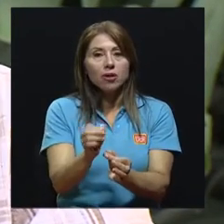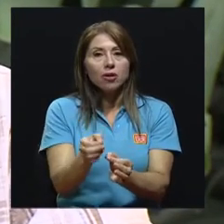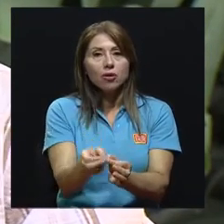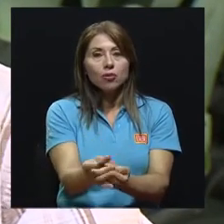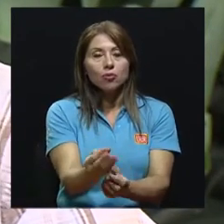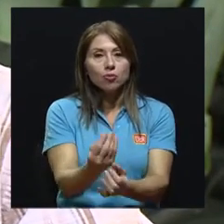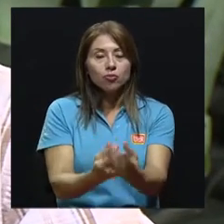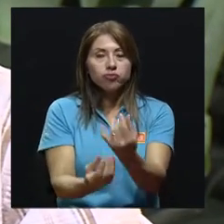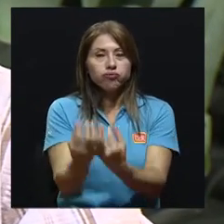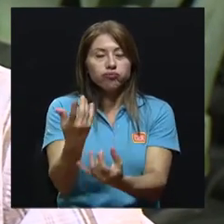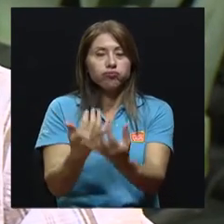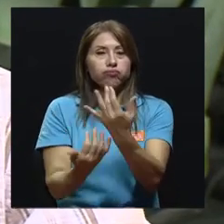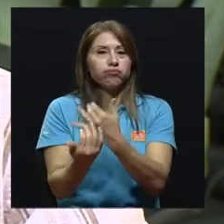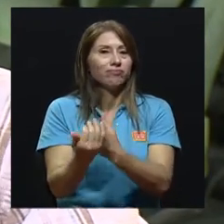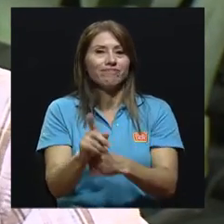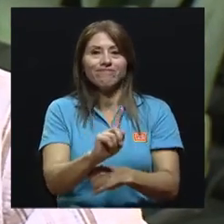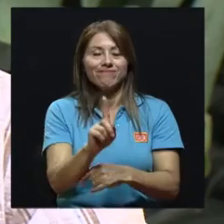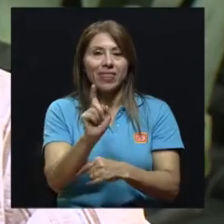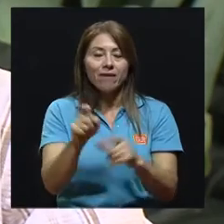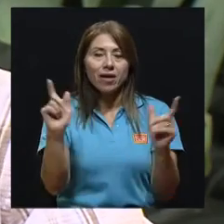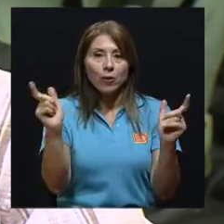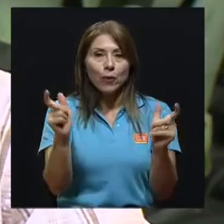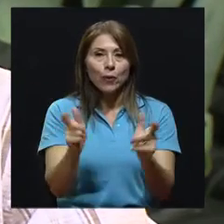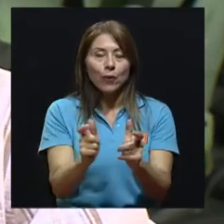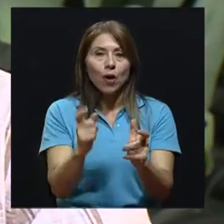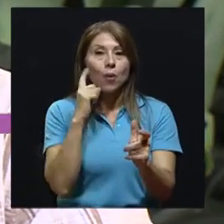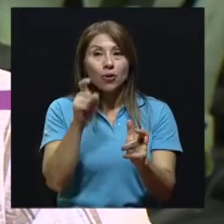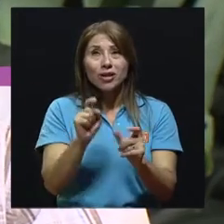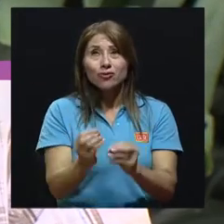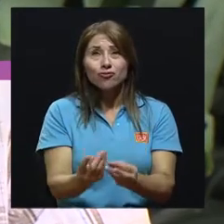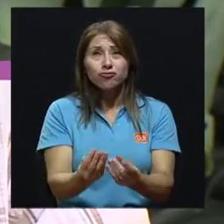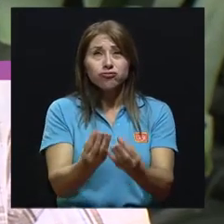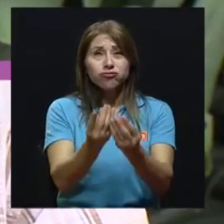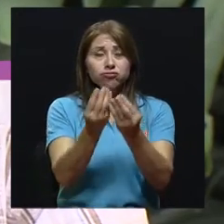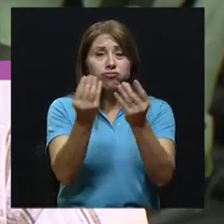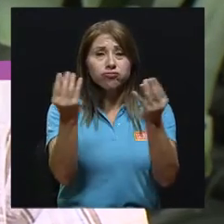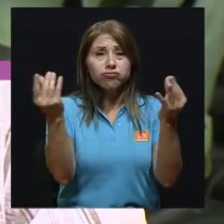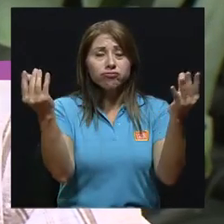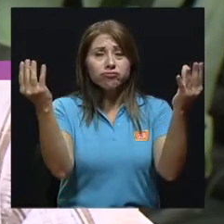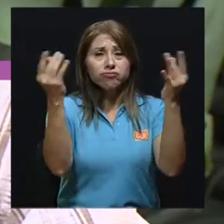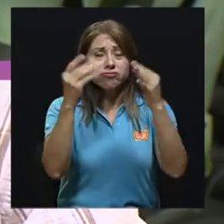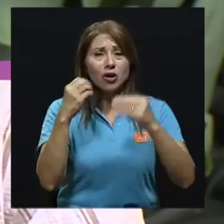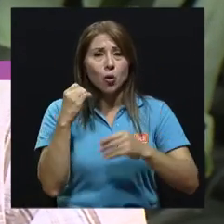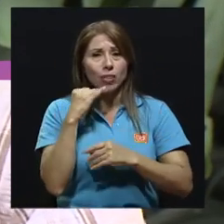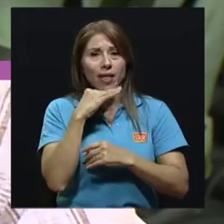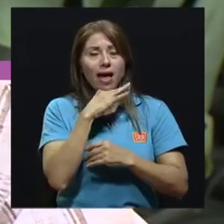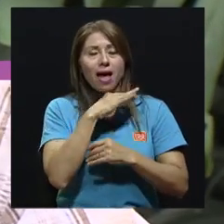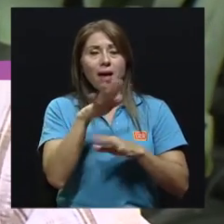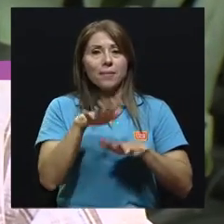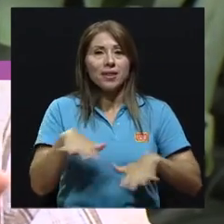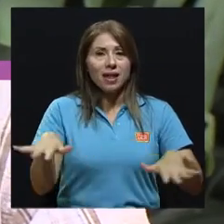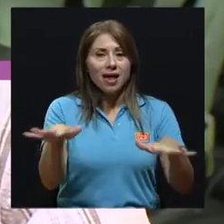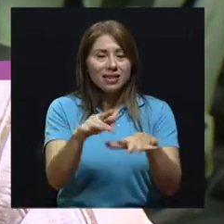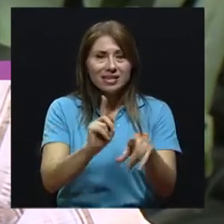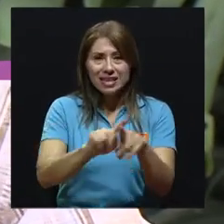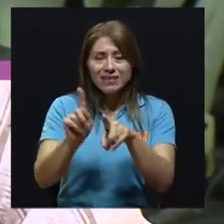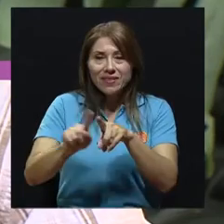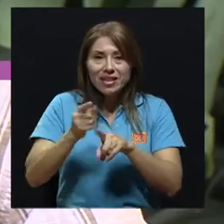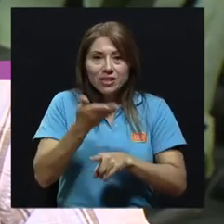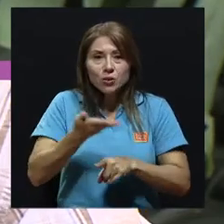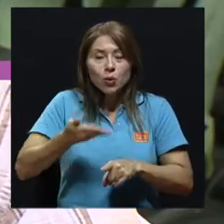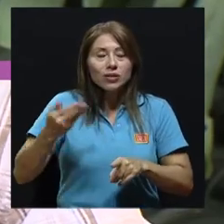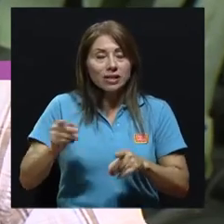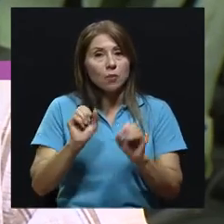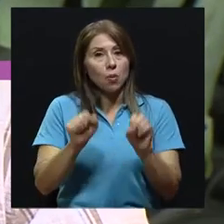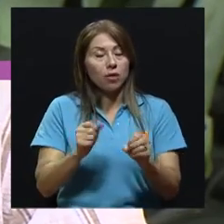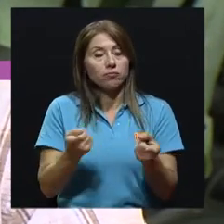es algo que tratar también de minimizar porque genera una importante cantidad de contaminantes al aire, también partículas, gases de combustión, otros compuestos